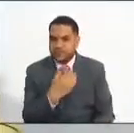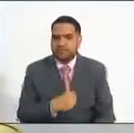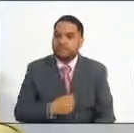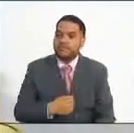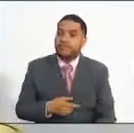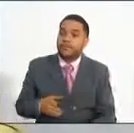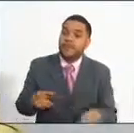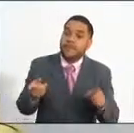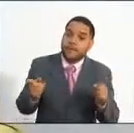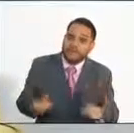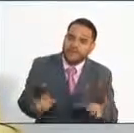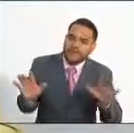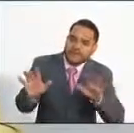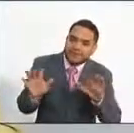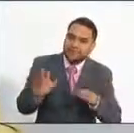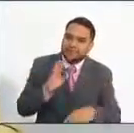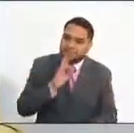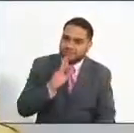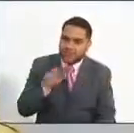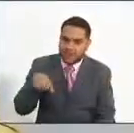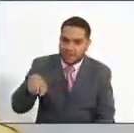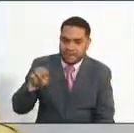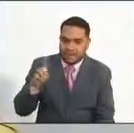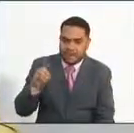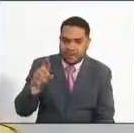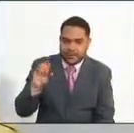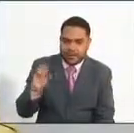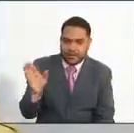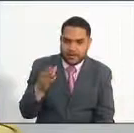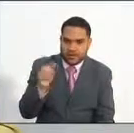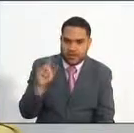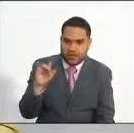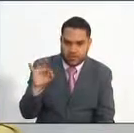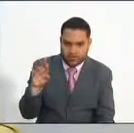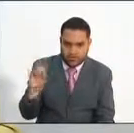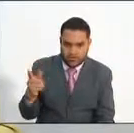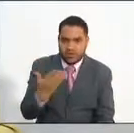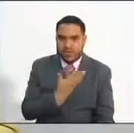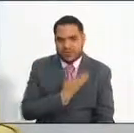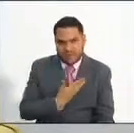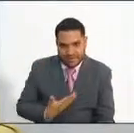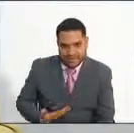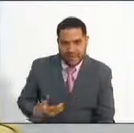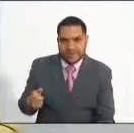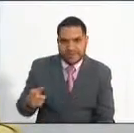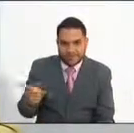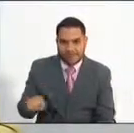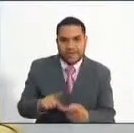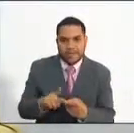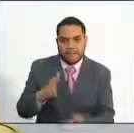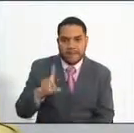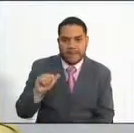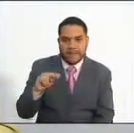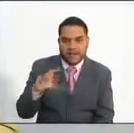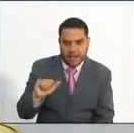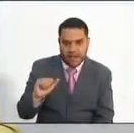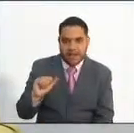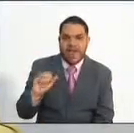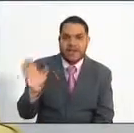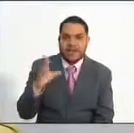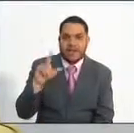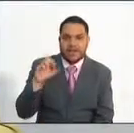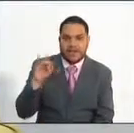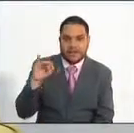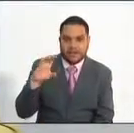También nos despedimos aquí del doctor Pedro Arturo Rodríguez Toho, el presidente encargado de la Comisión Nacional del Servicio Civil y de la doctora Blanca Clemencia Romero Acevedo,